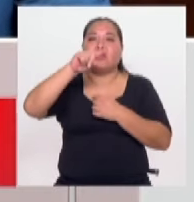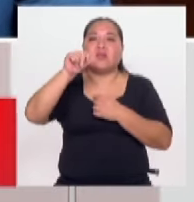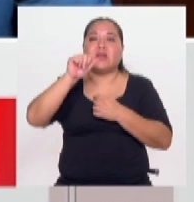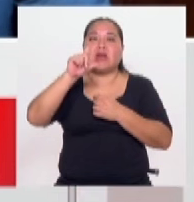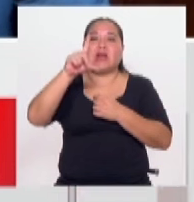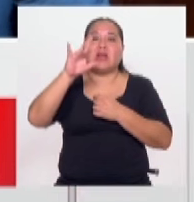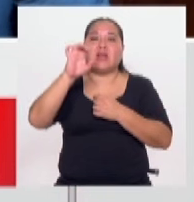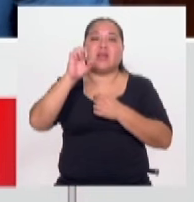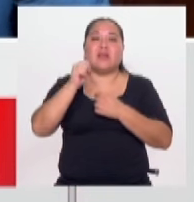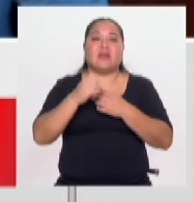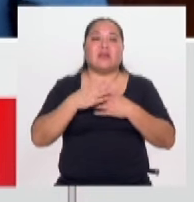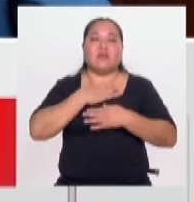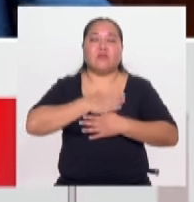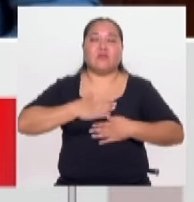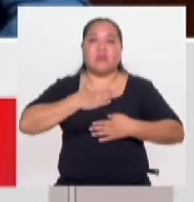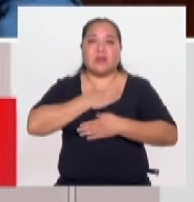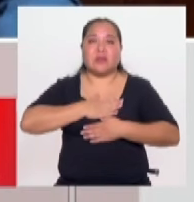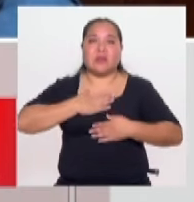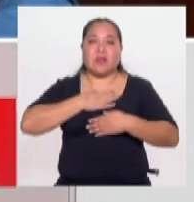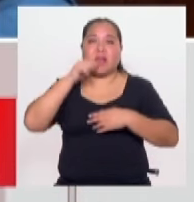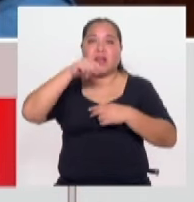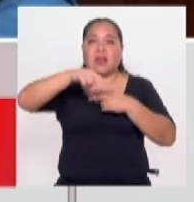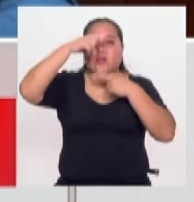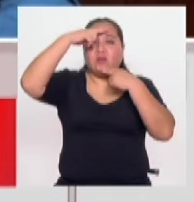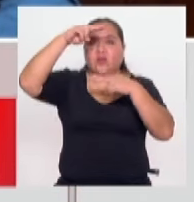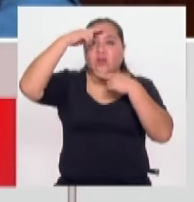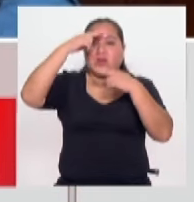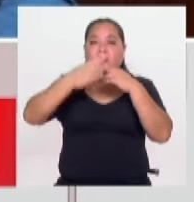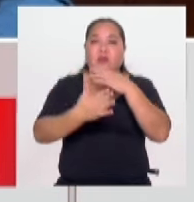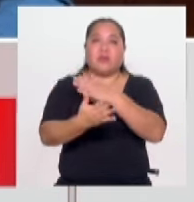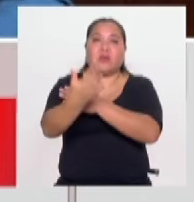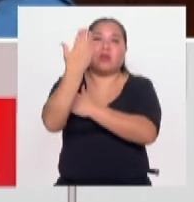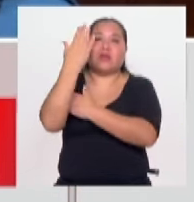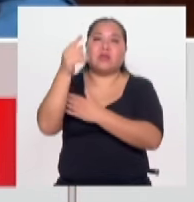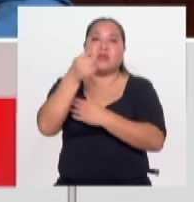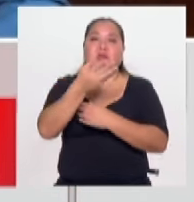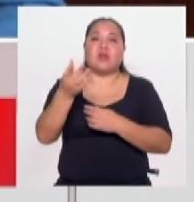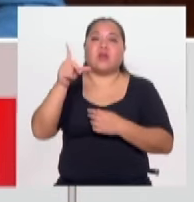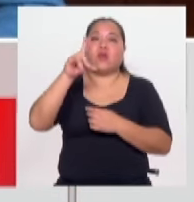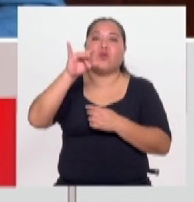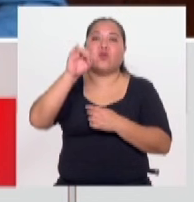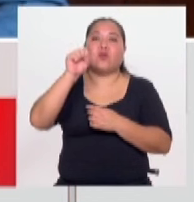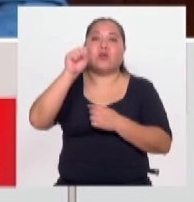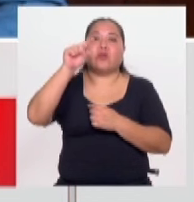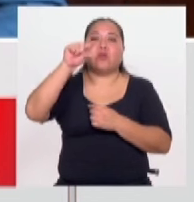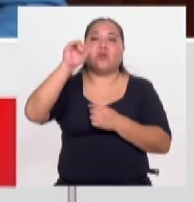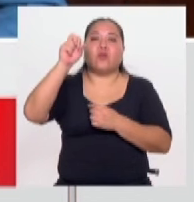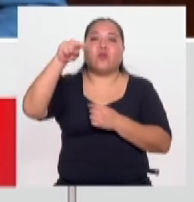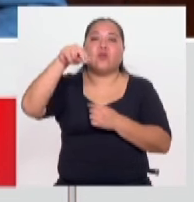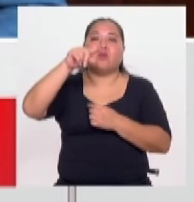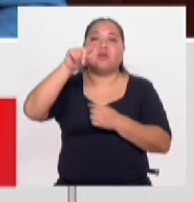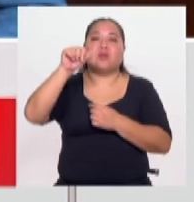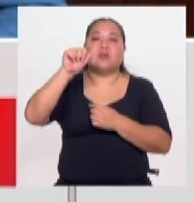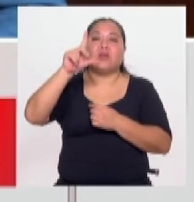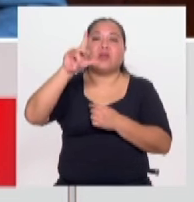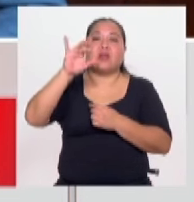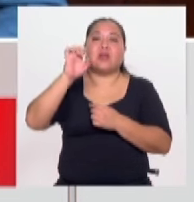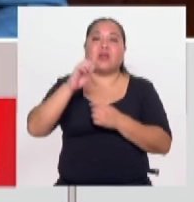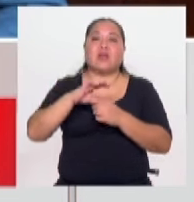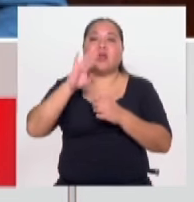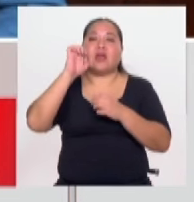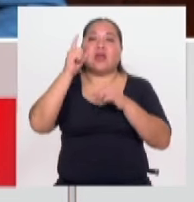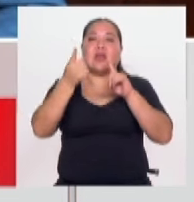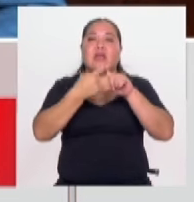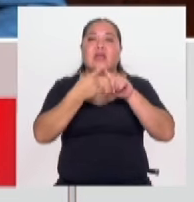por conversar con nosotros aquí en Noticias Matinal. Estuvo con nosotros Luis González Posada, exministro de Relaciones